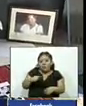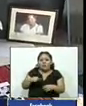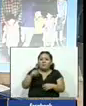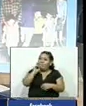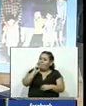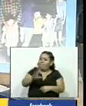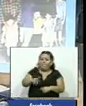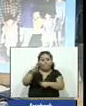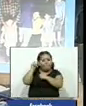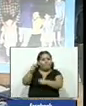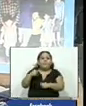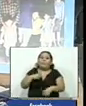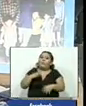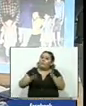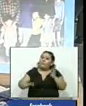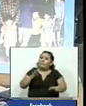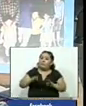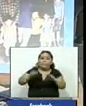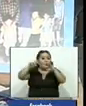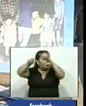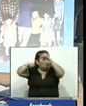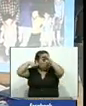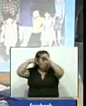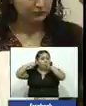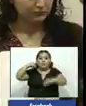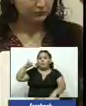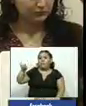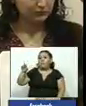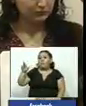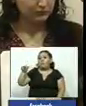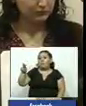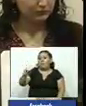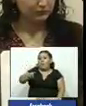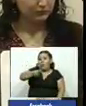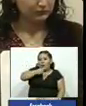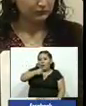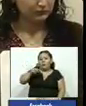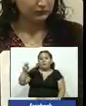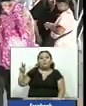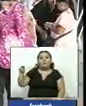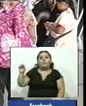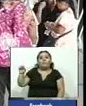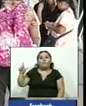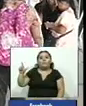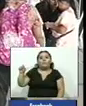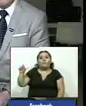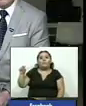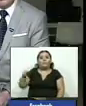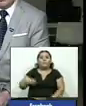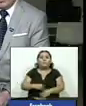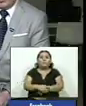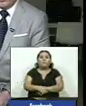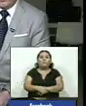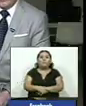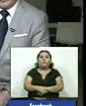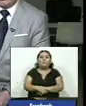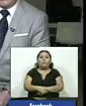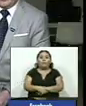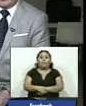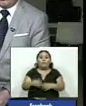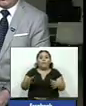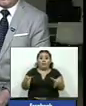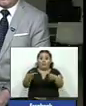exigen justicia con imágenes de Juan Castellanos Nelson Quinteros Noticiero Hechos Los